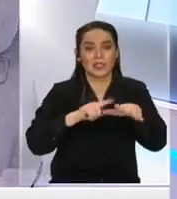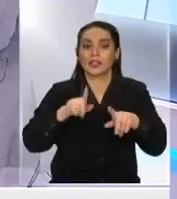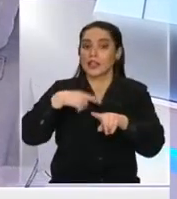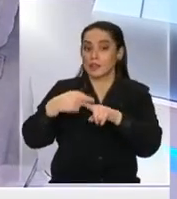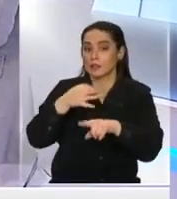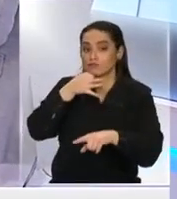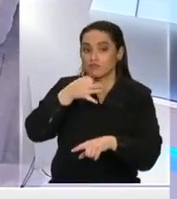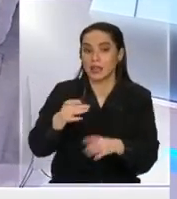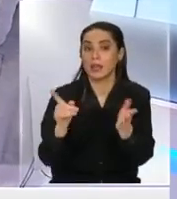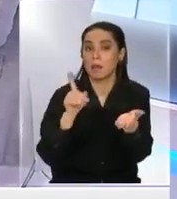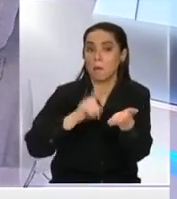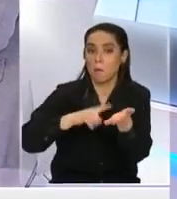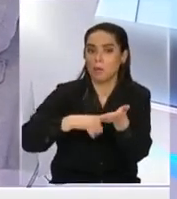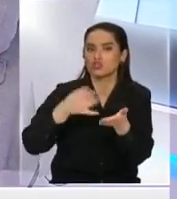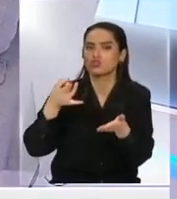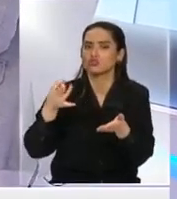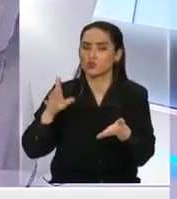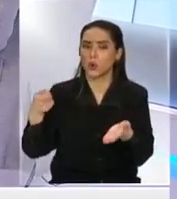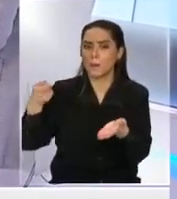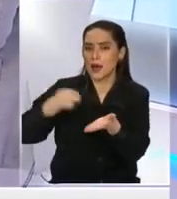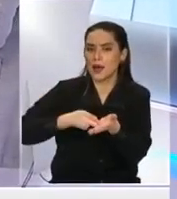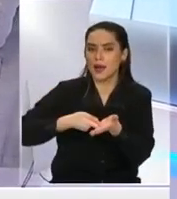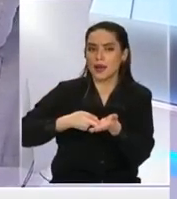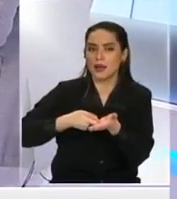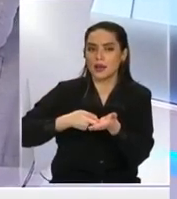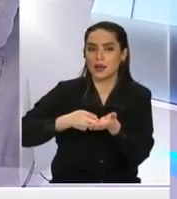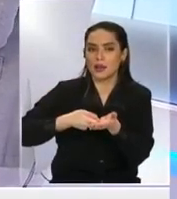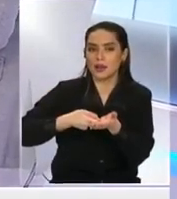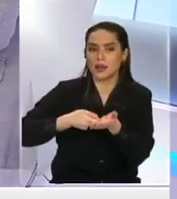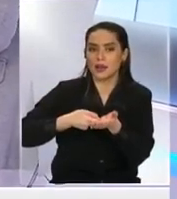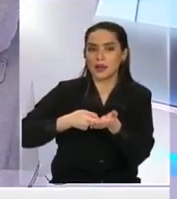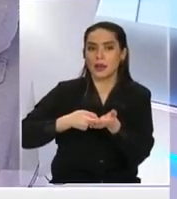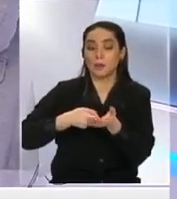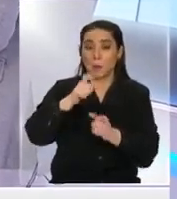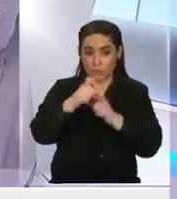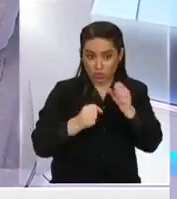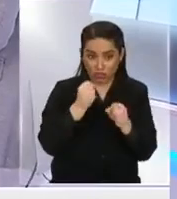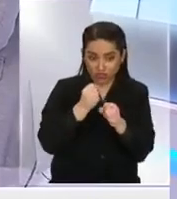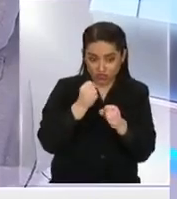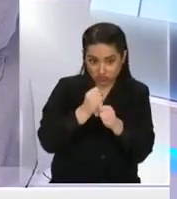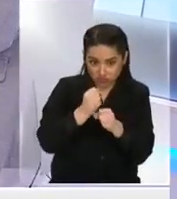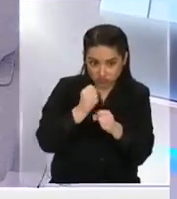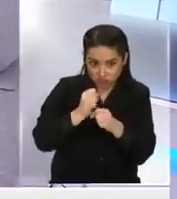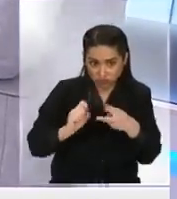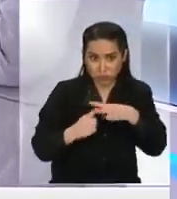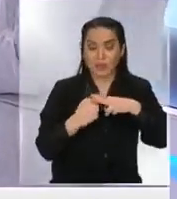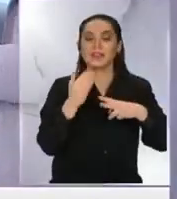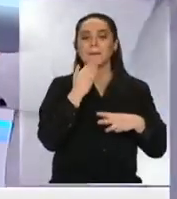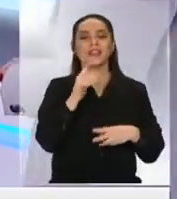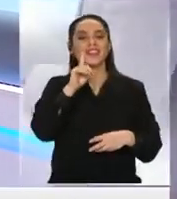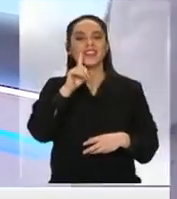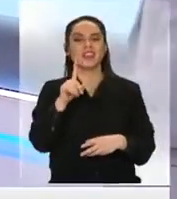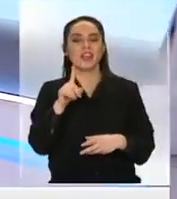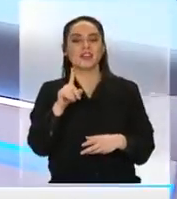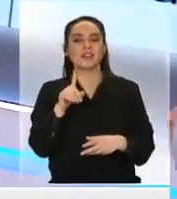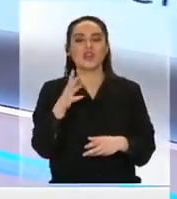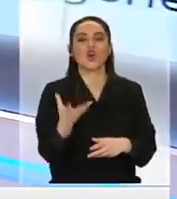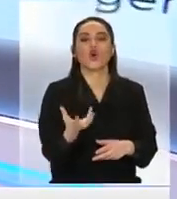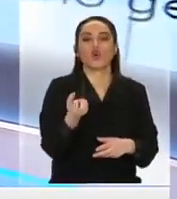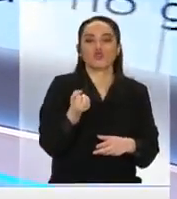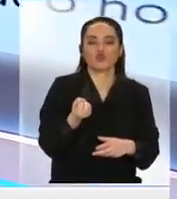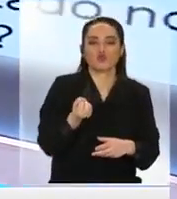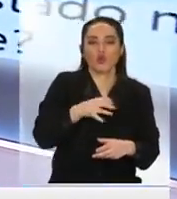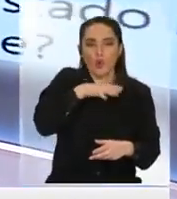una cosa, los impuestos no solo los pagan los que producen, también los pagan los que consumen, en el IVA, 40% de la